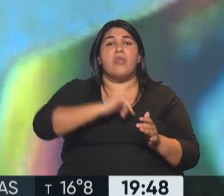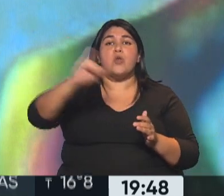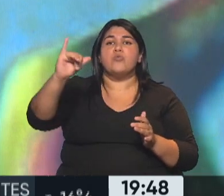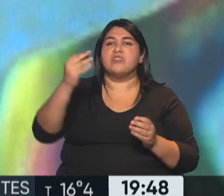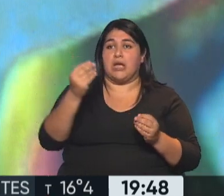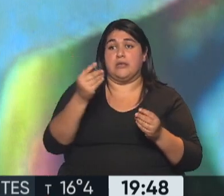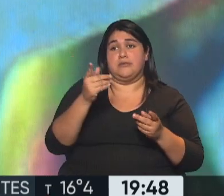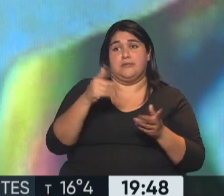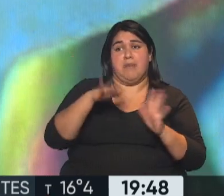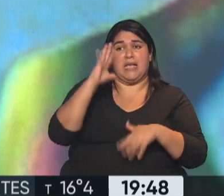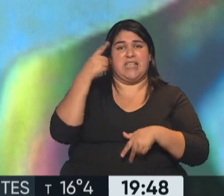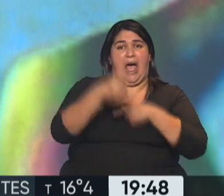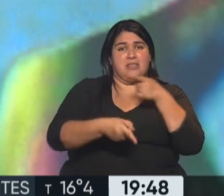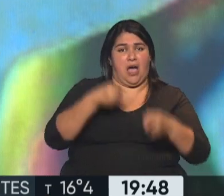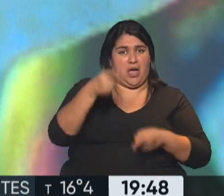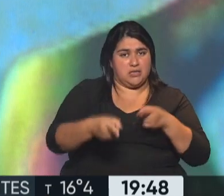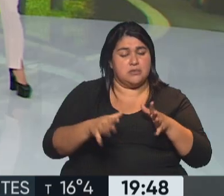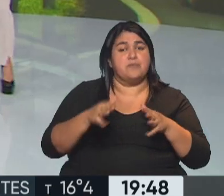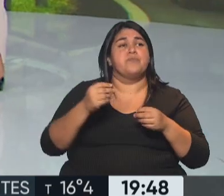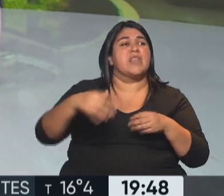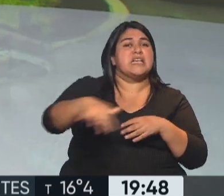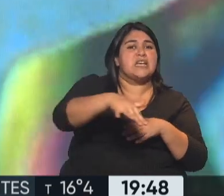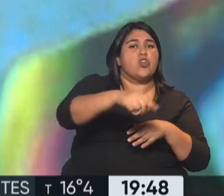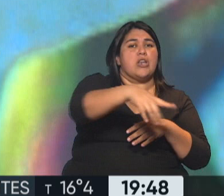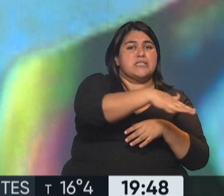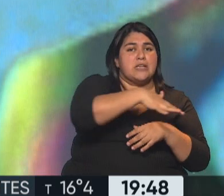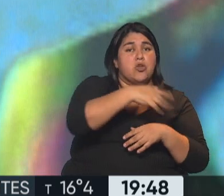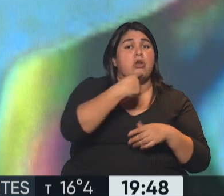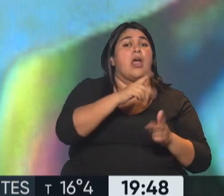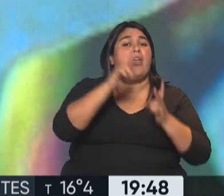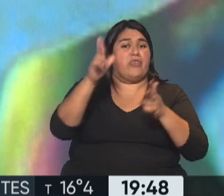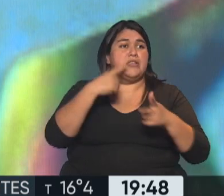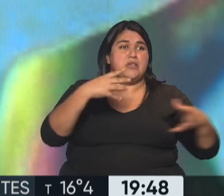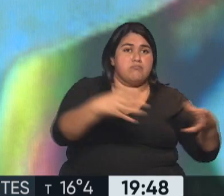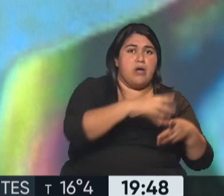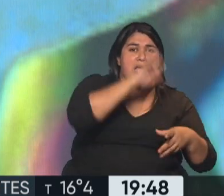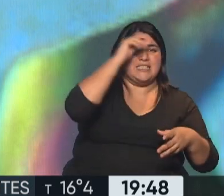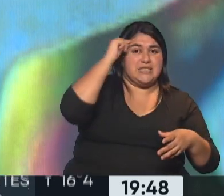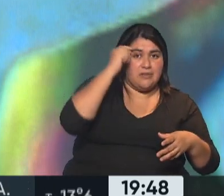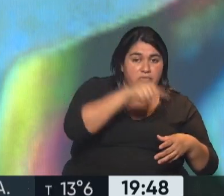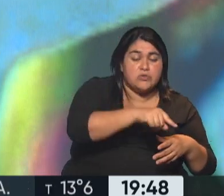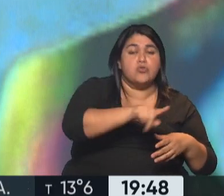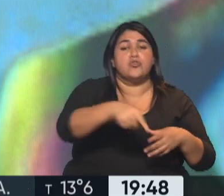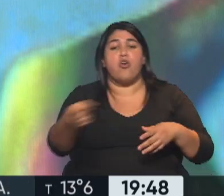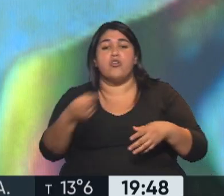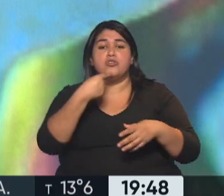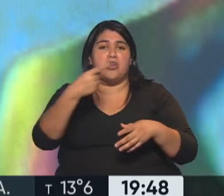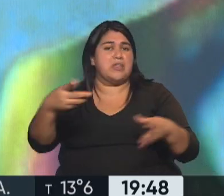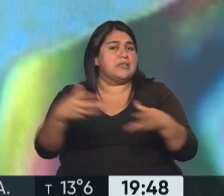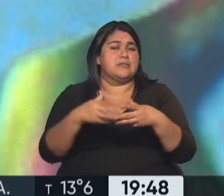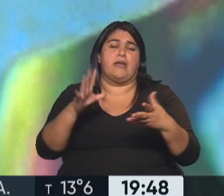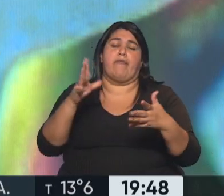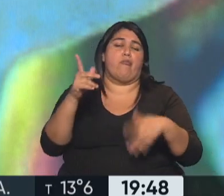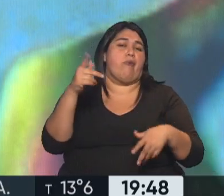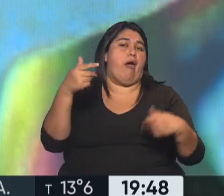de ataques en algunos sectores que sostienen que son los mapuches, otros sectores que dicen que se debe a otras cuestiones,